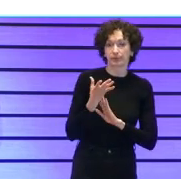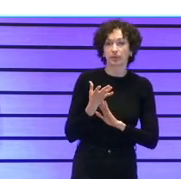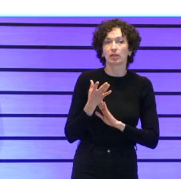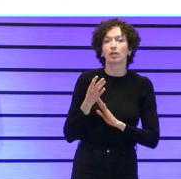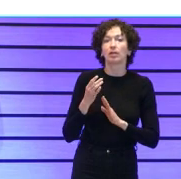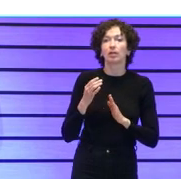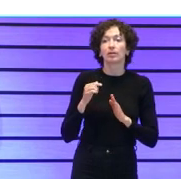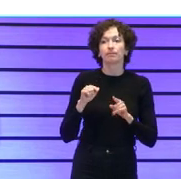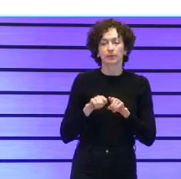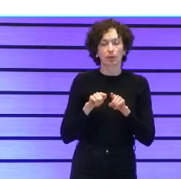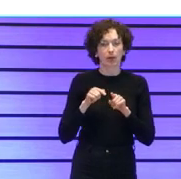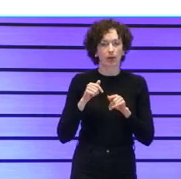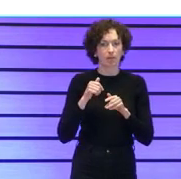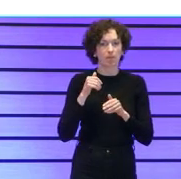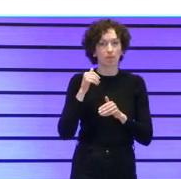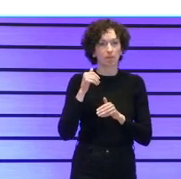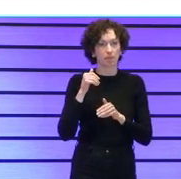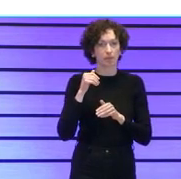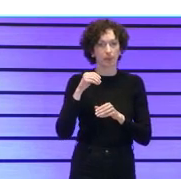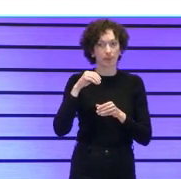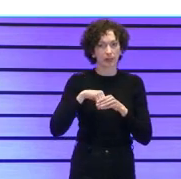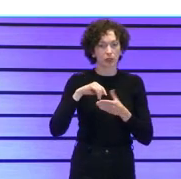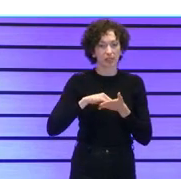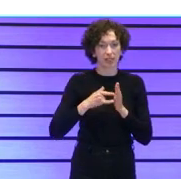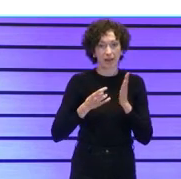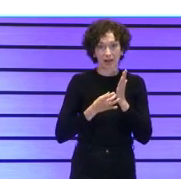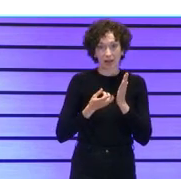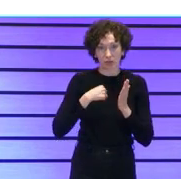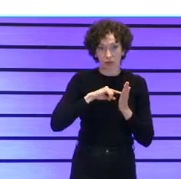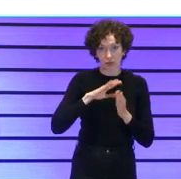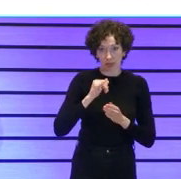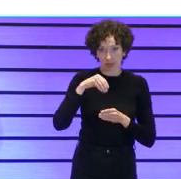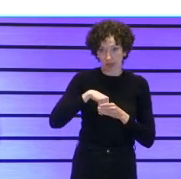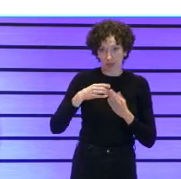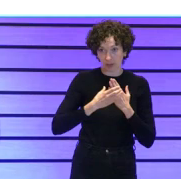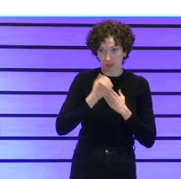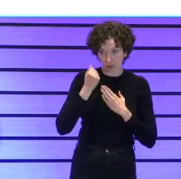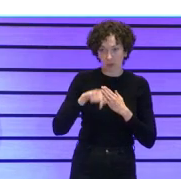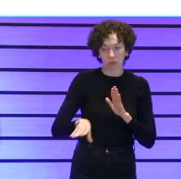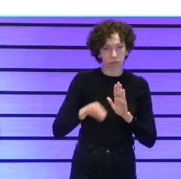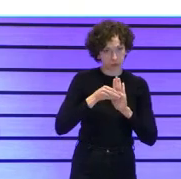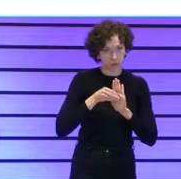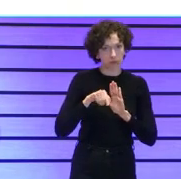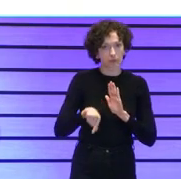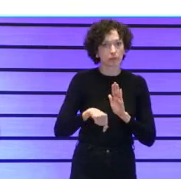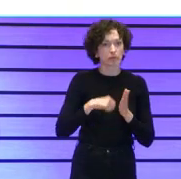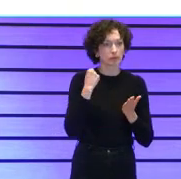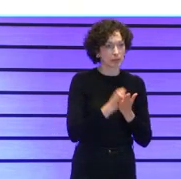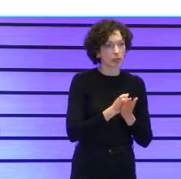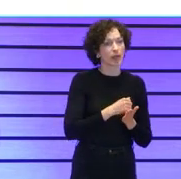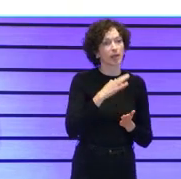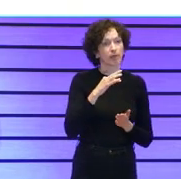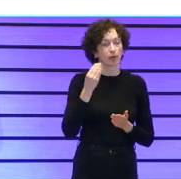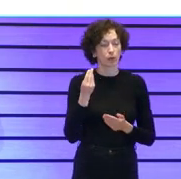incorporado como un procedimiento dentro del sistema de calidad que nosotros tenemos implantado de la federación acreditado por el sello FQM